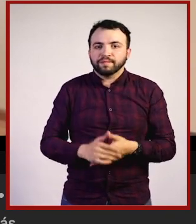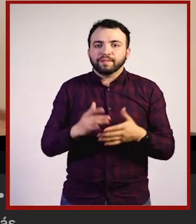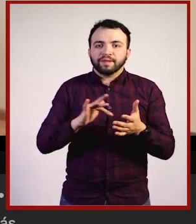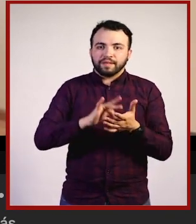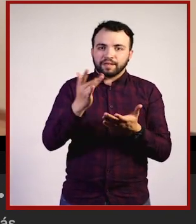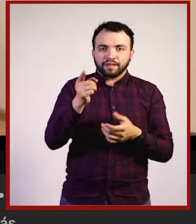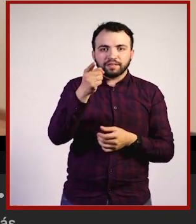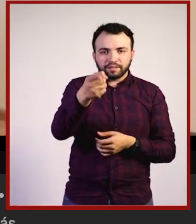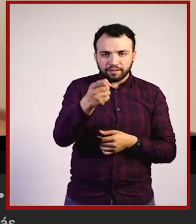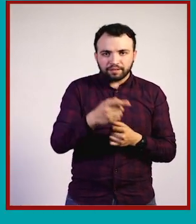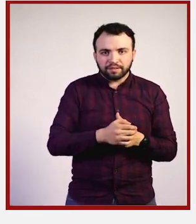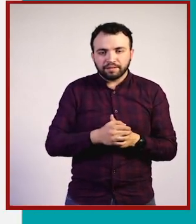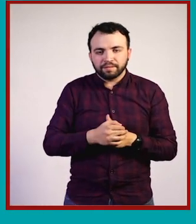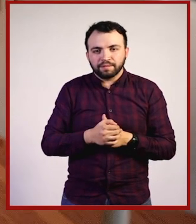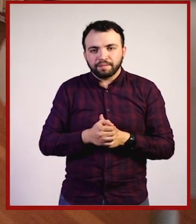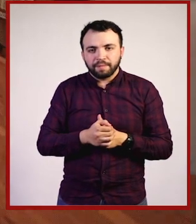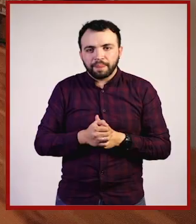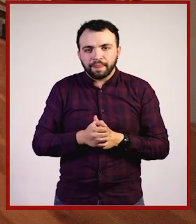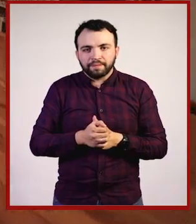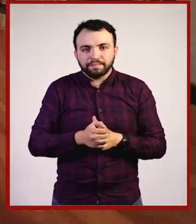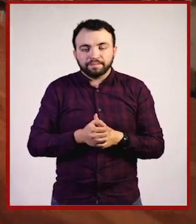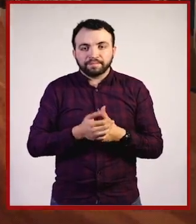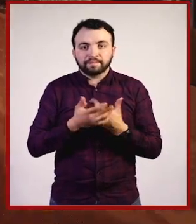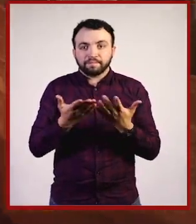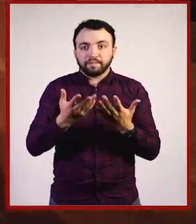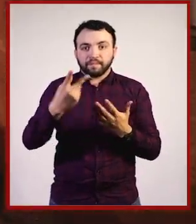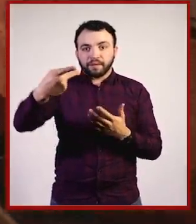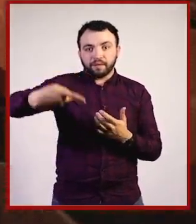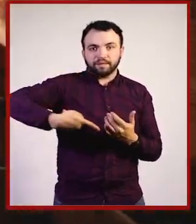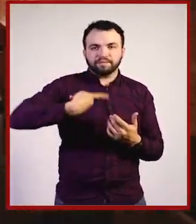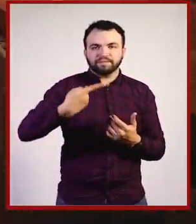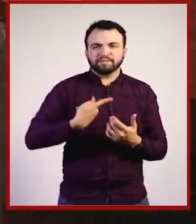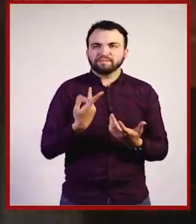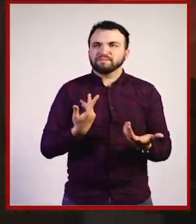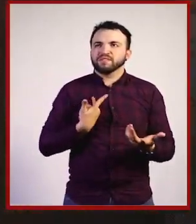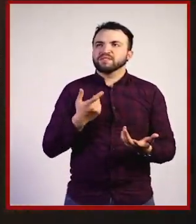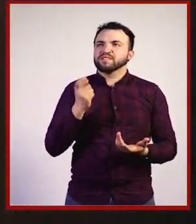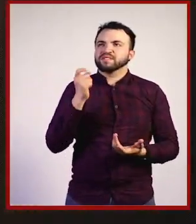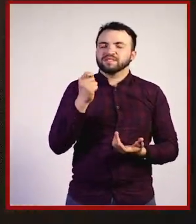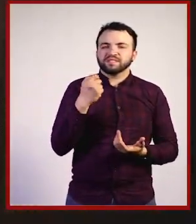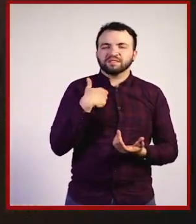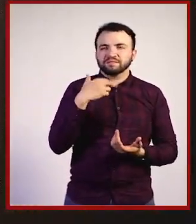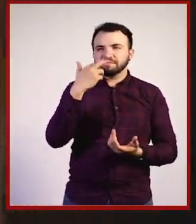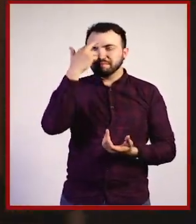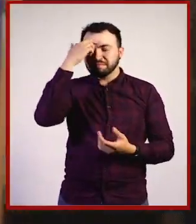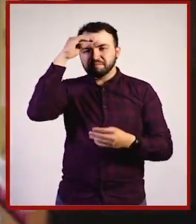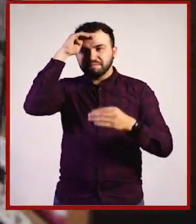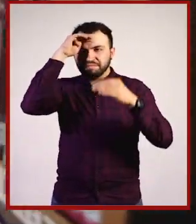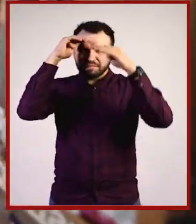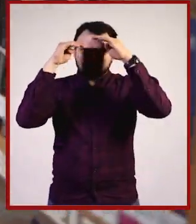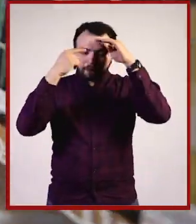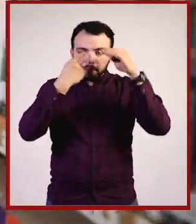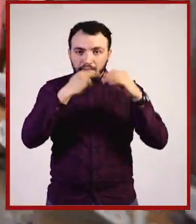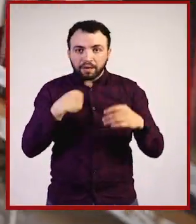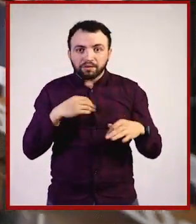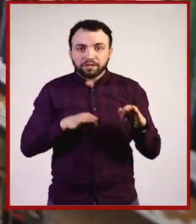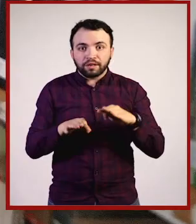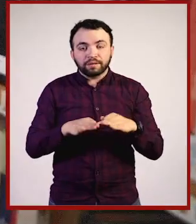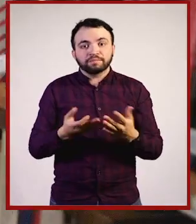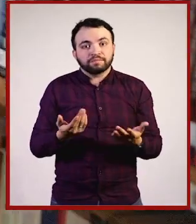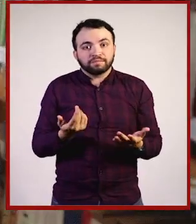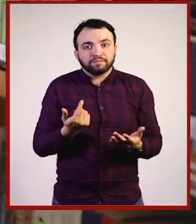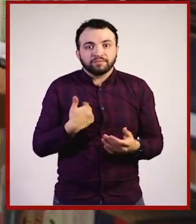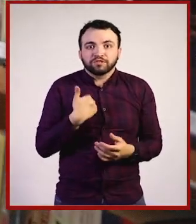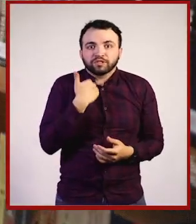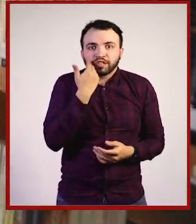a ti, Pamela. Gracias, Matías. Si me preguntan con qué me quedo para reflexionar y trabajar, me quedo con que